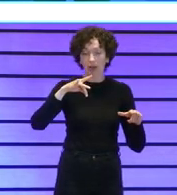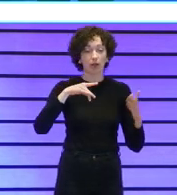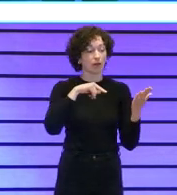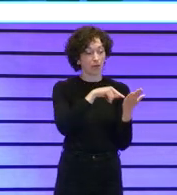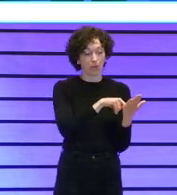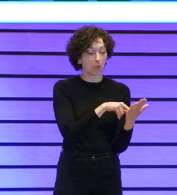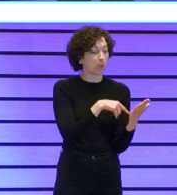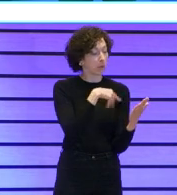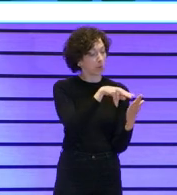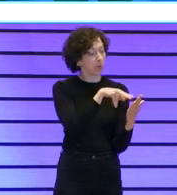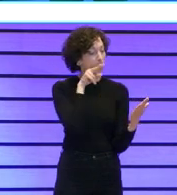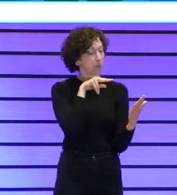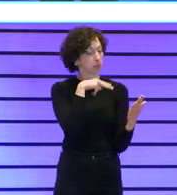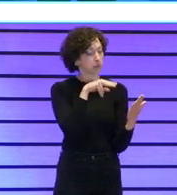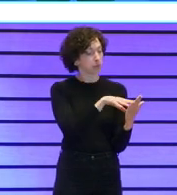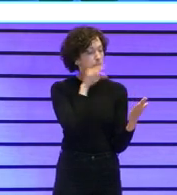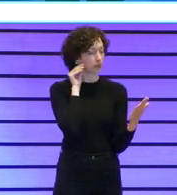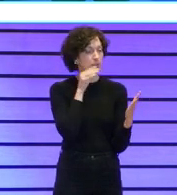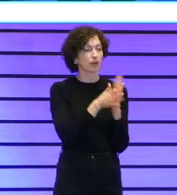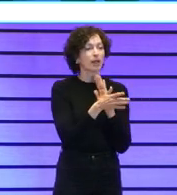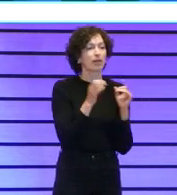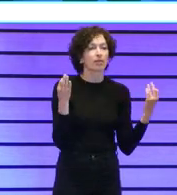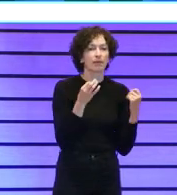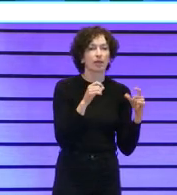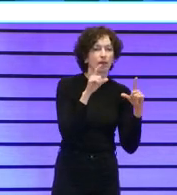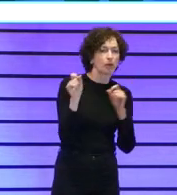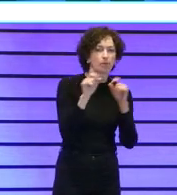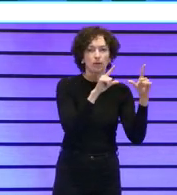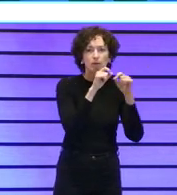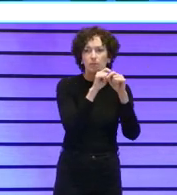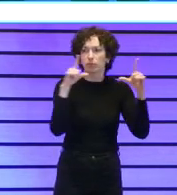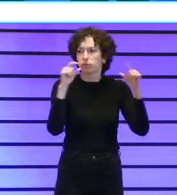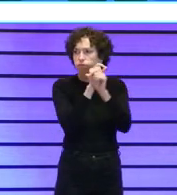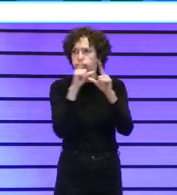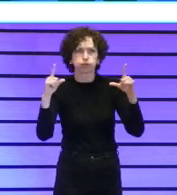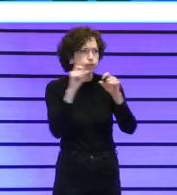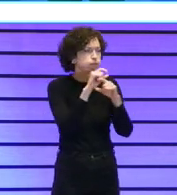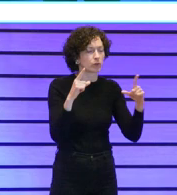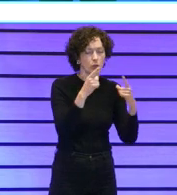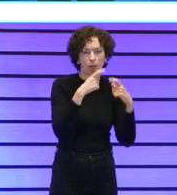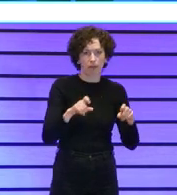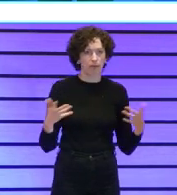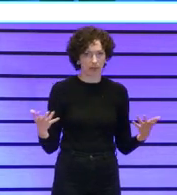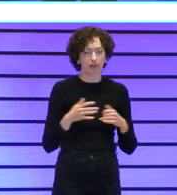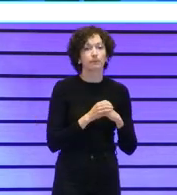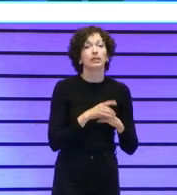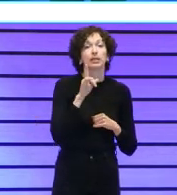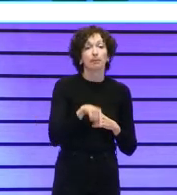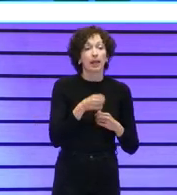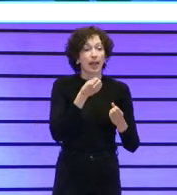y ahí los tiene no tiene que ir a una Excel a otra a otra a otra por otro lado está la fiabilidad del dato